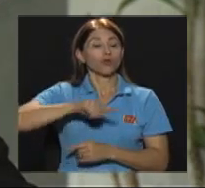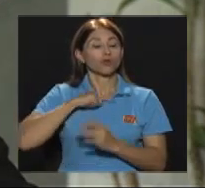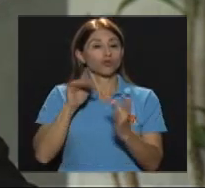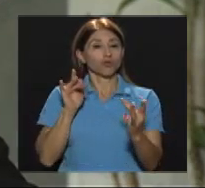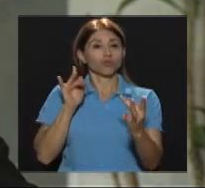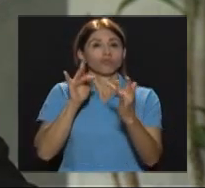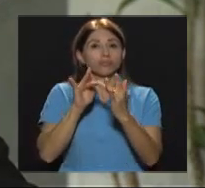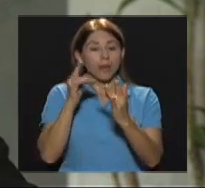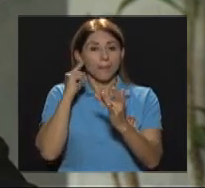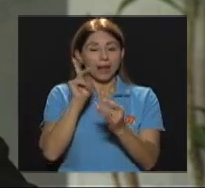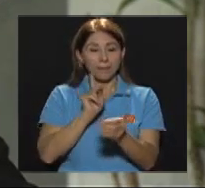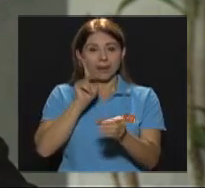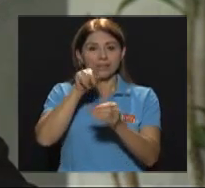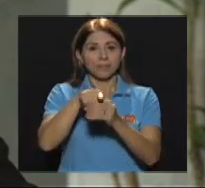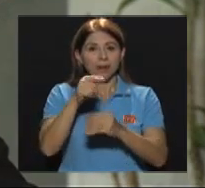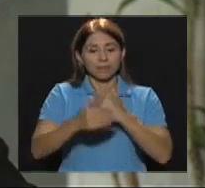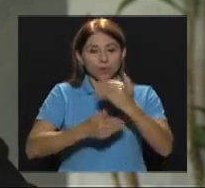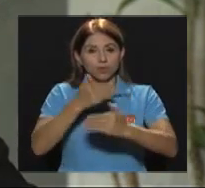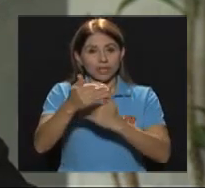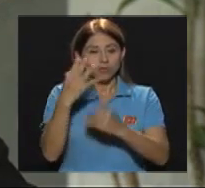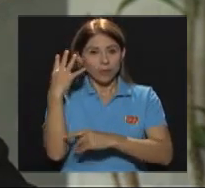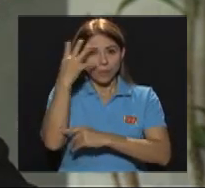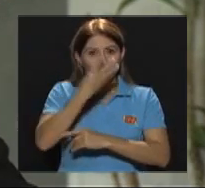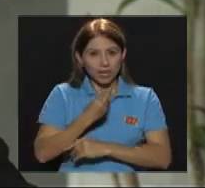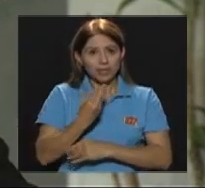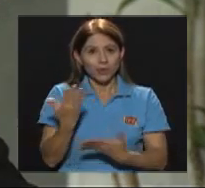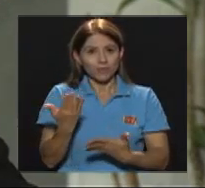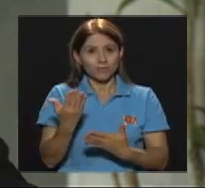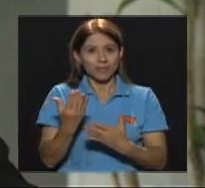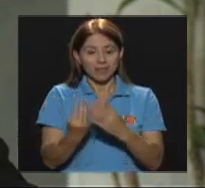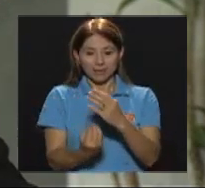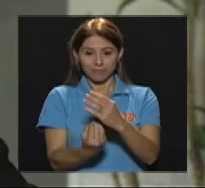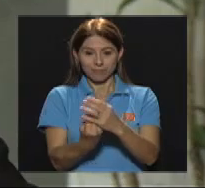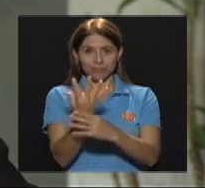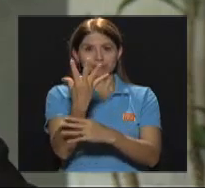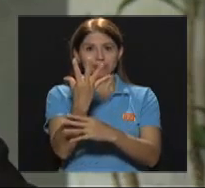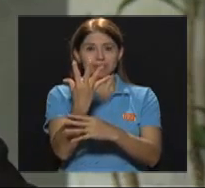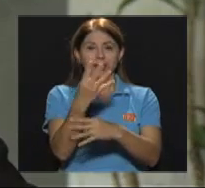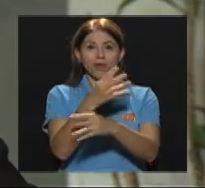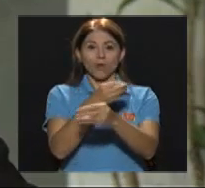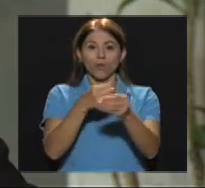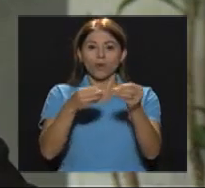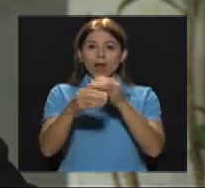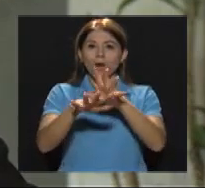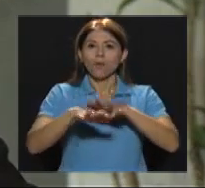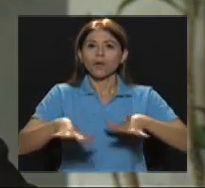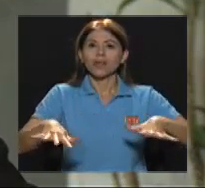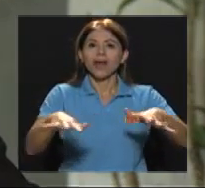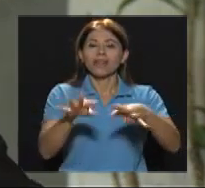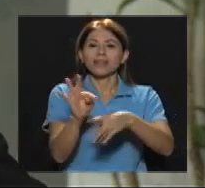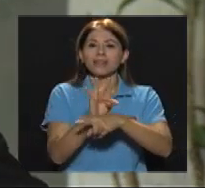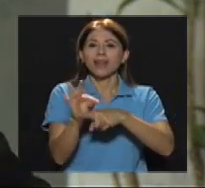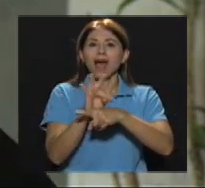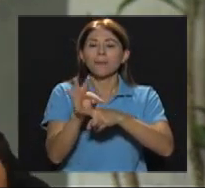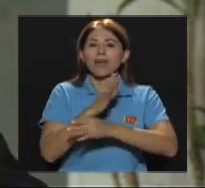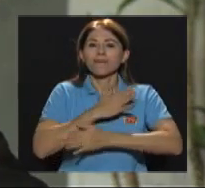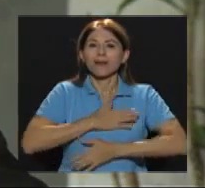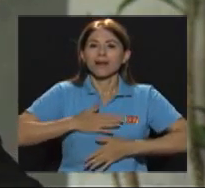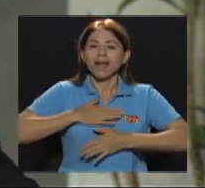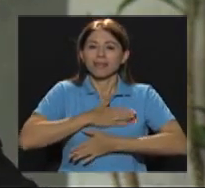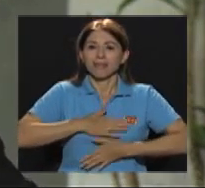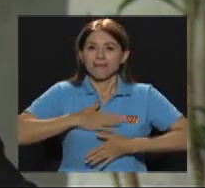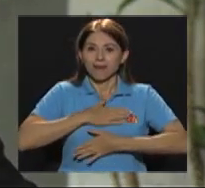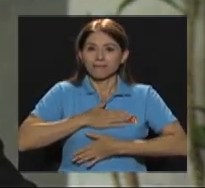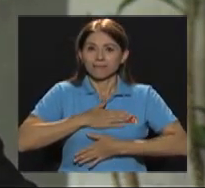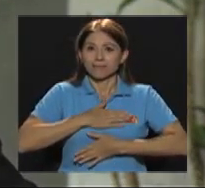participar en este proceso tan bonito De la creación de una unidad de terapia recreativa Que es un